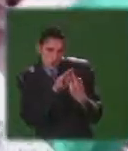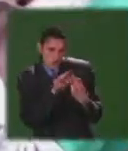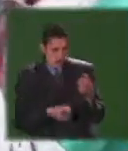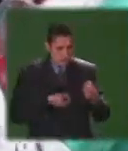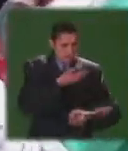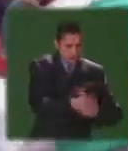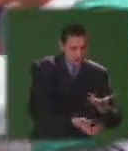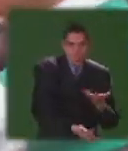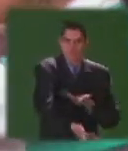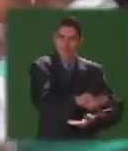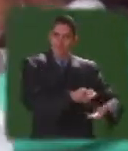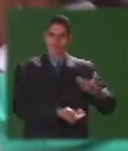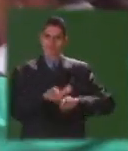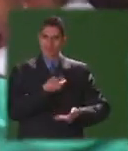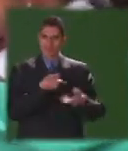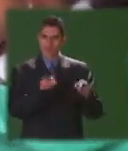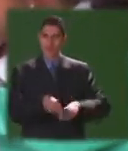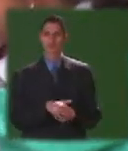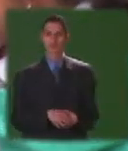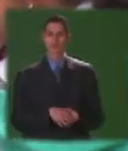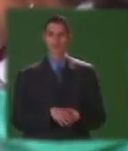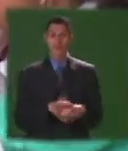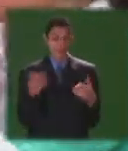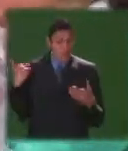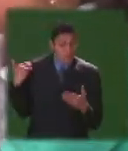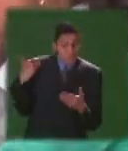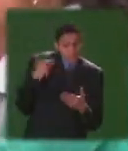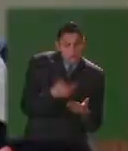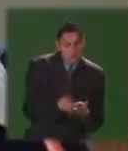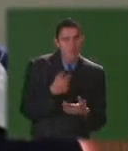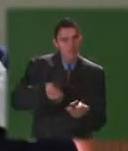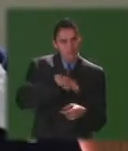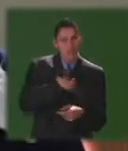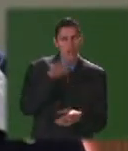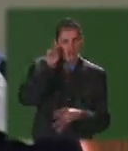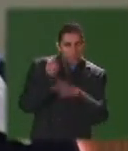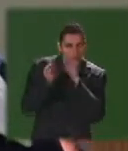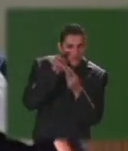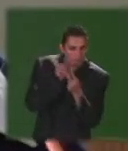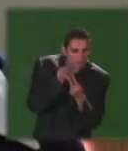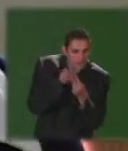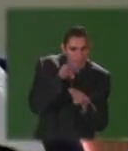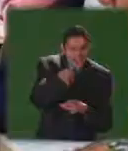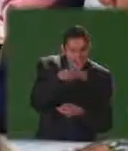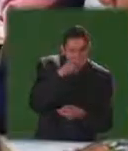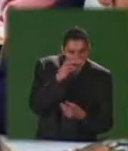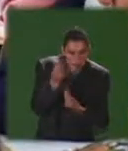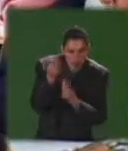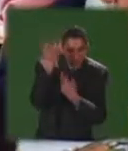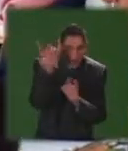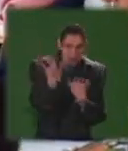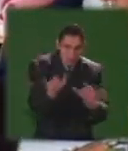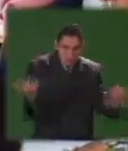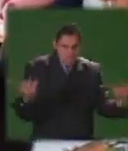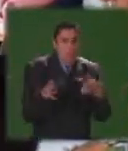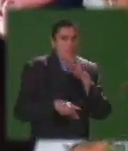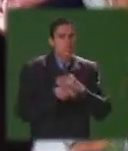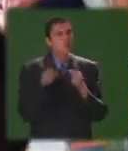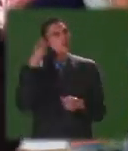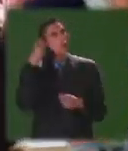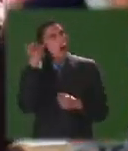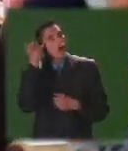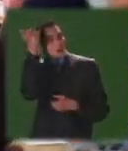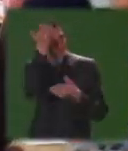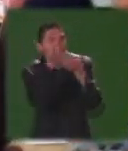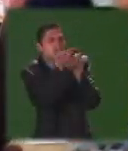conocer para dar y recibir hasta el momento hemos aprendido a conocernos a valorar lo que tenemos